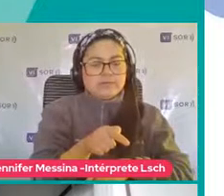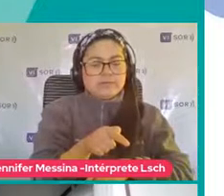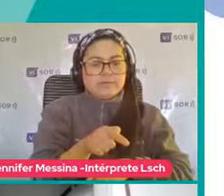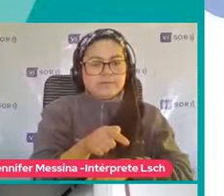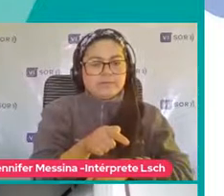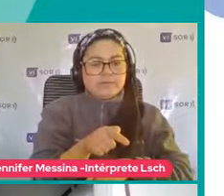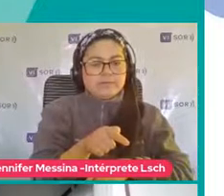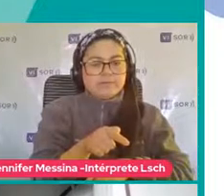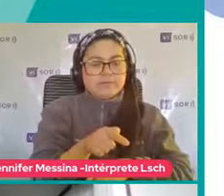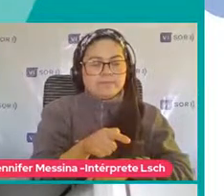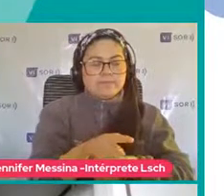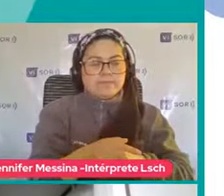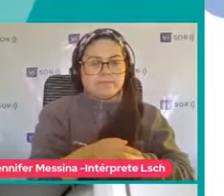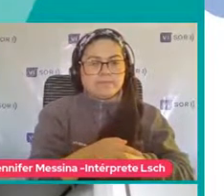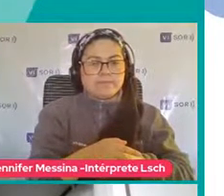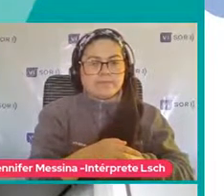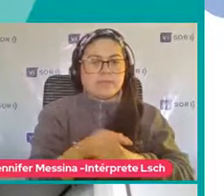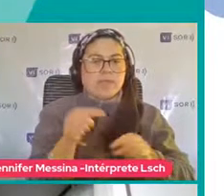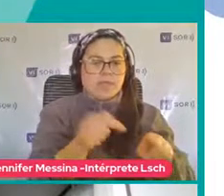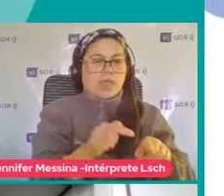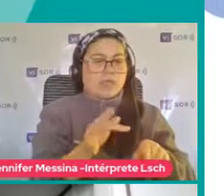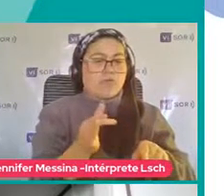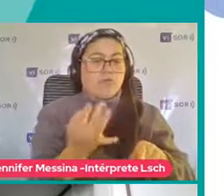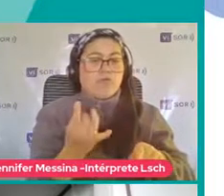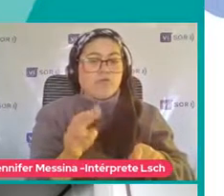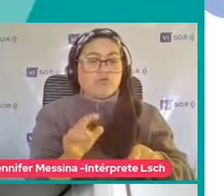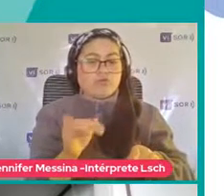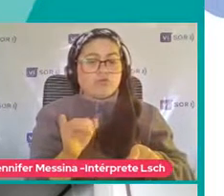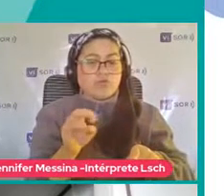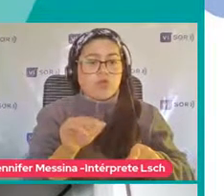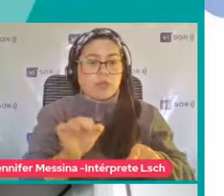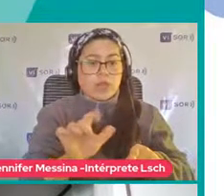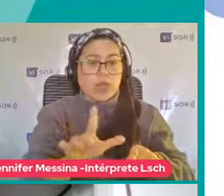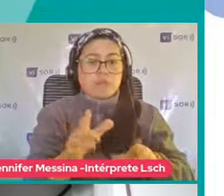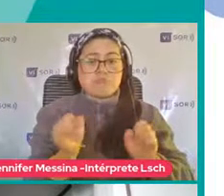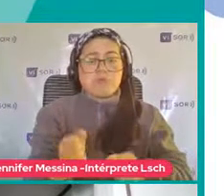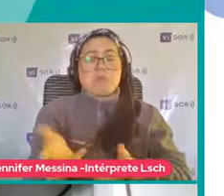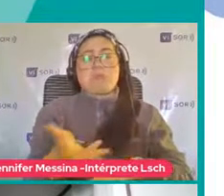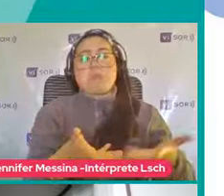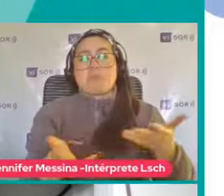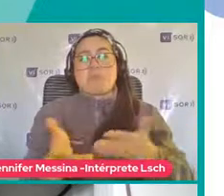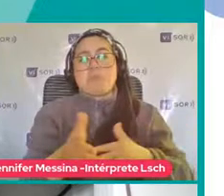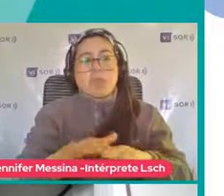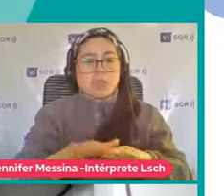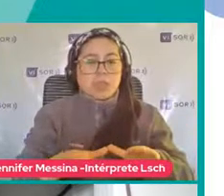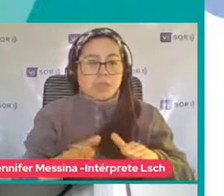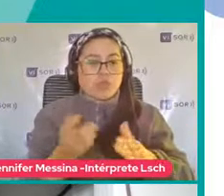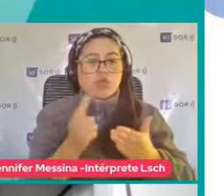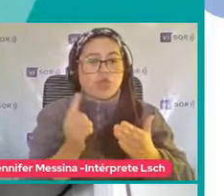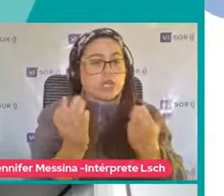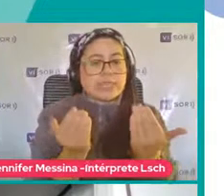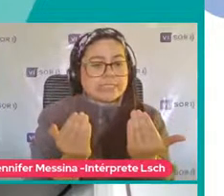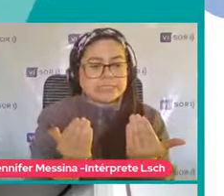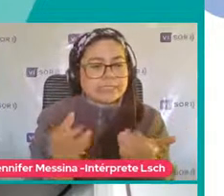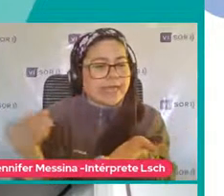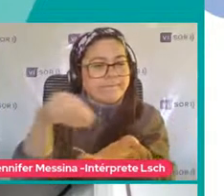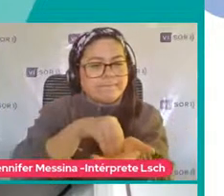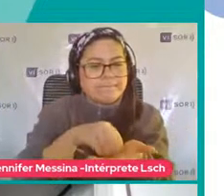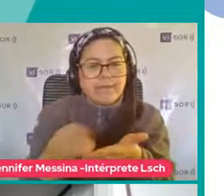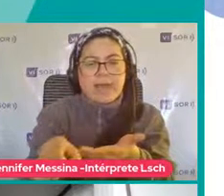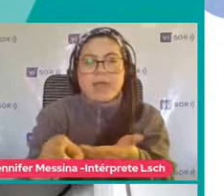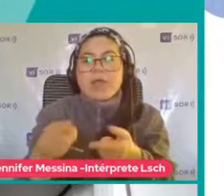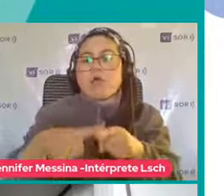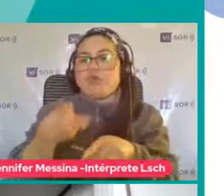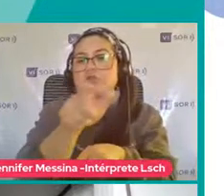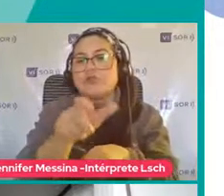Son funcionales Para él Ya No No considera Que debe Relacionarse Con los